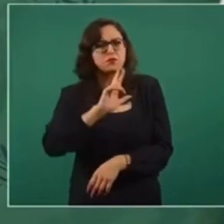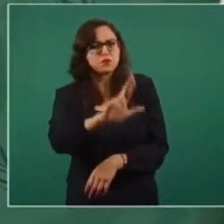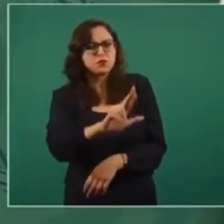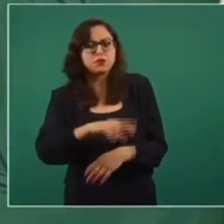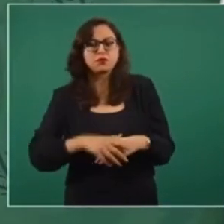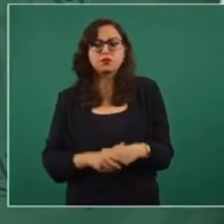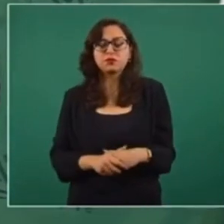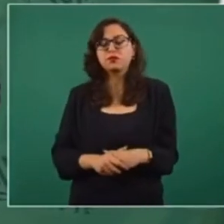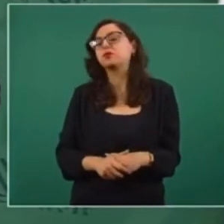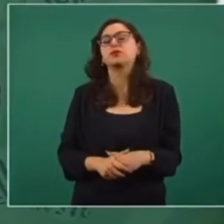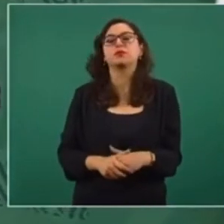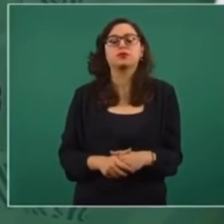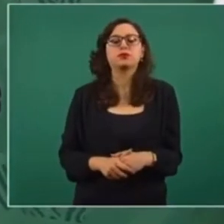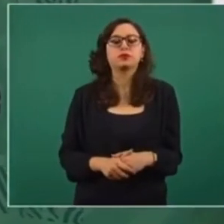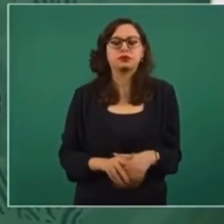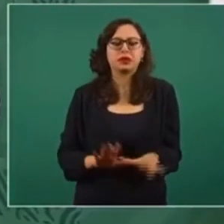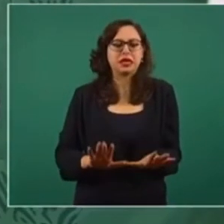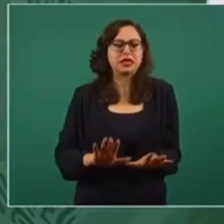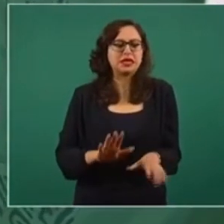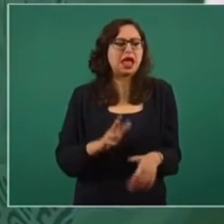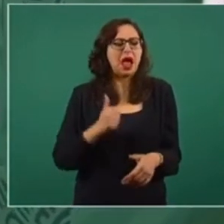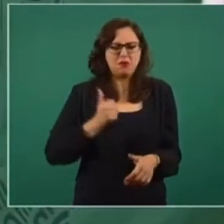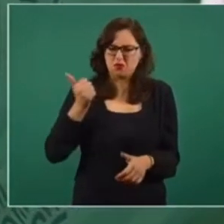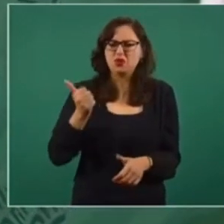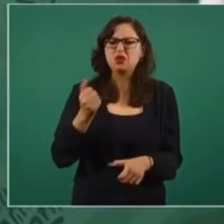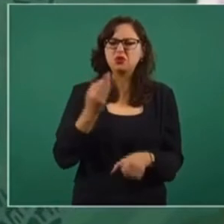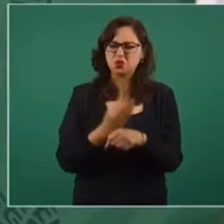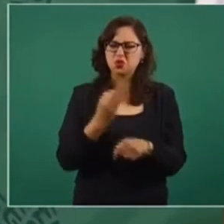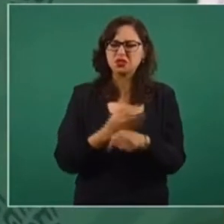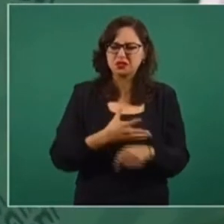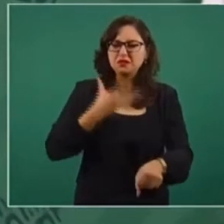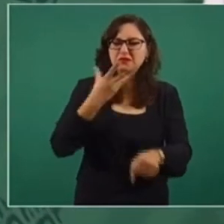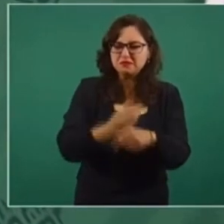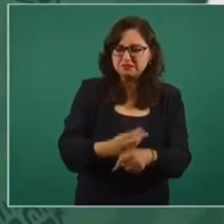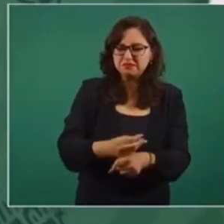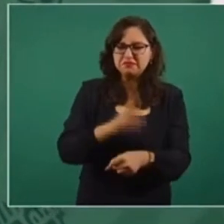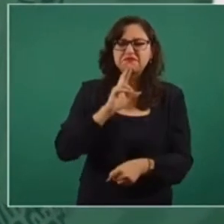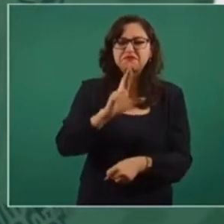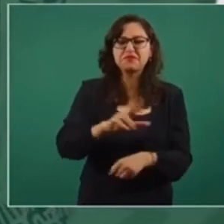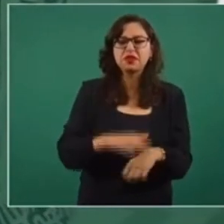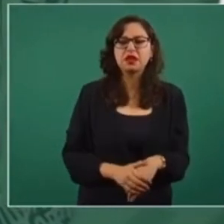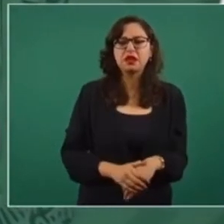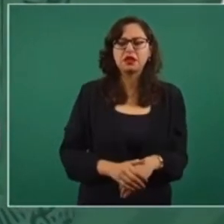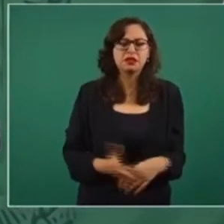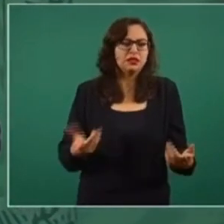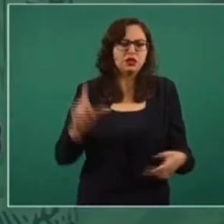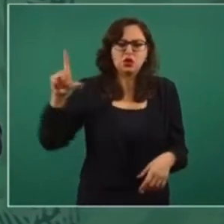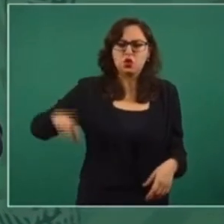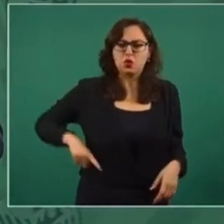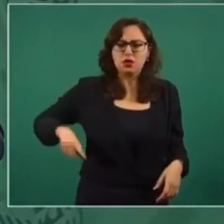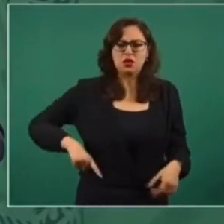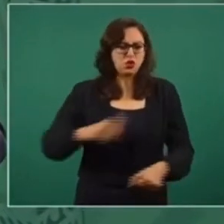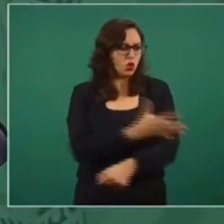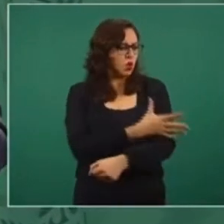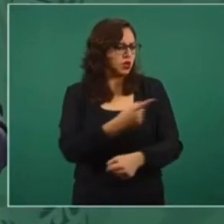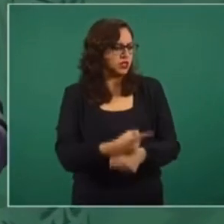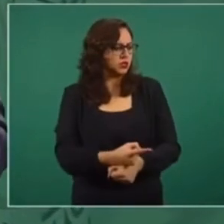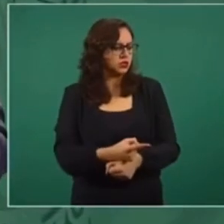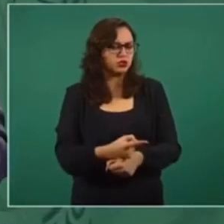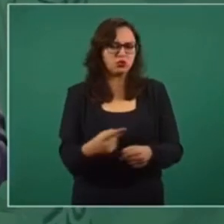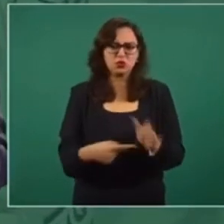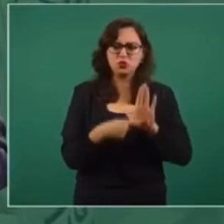dijeron, ¿por qué el gobierno más transparente y que rinde cuentas?